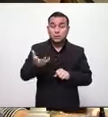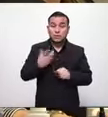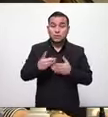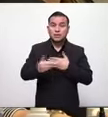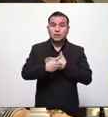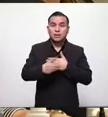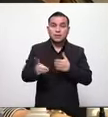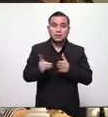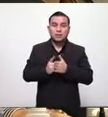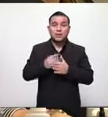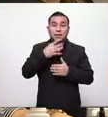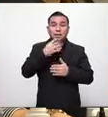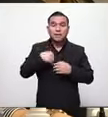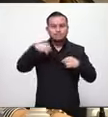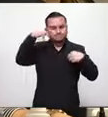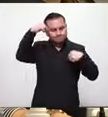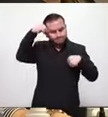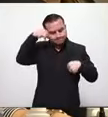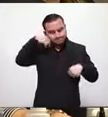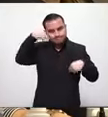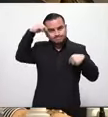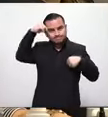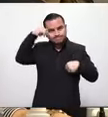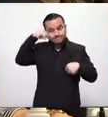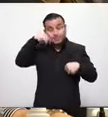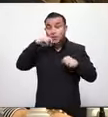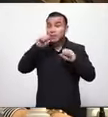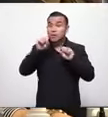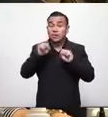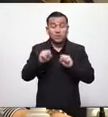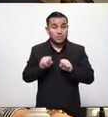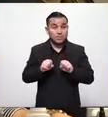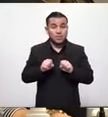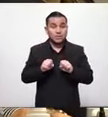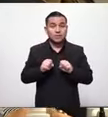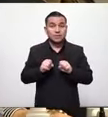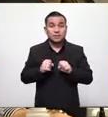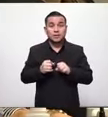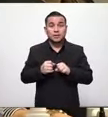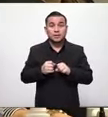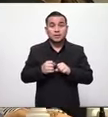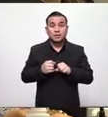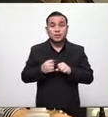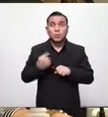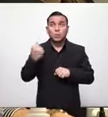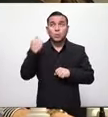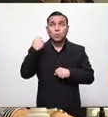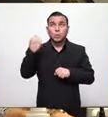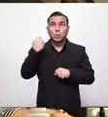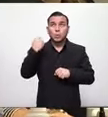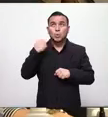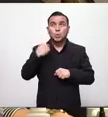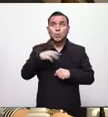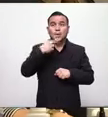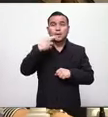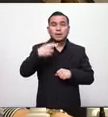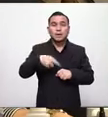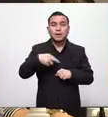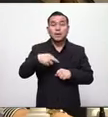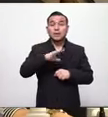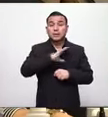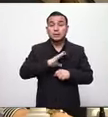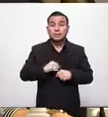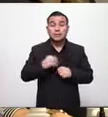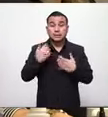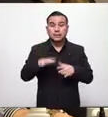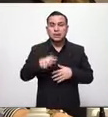diputados sensibilizarse no podemos cerrar los ojos ante esta realidad que ya nos amenaza